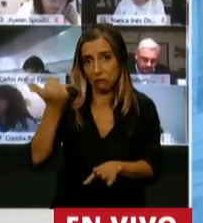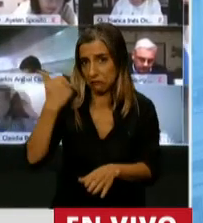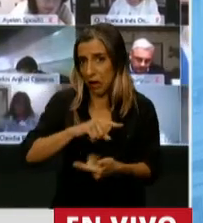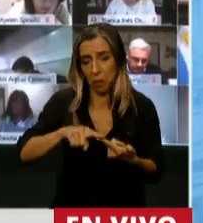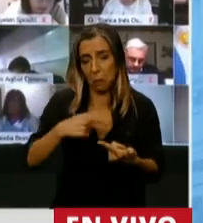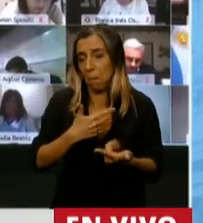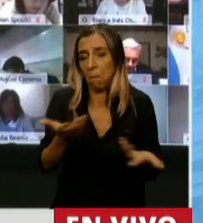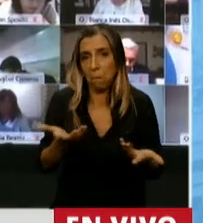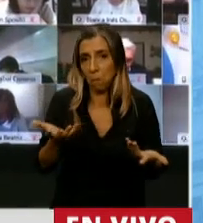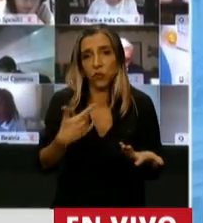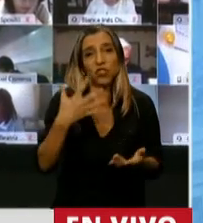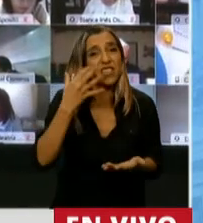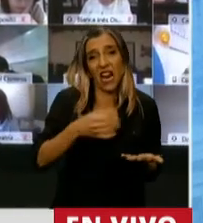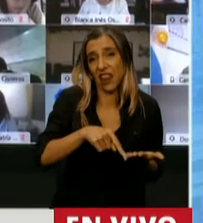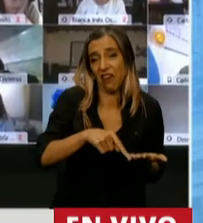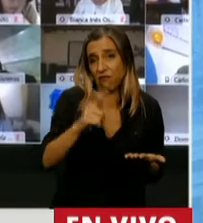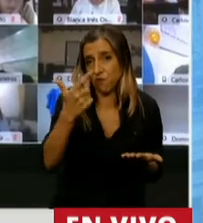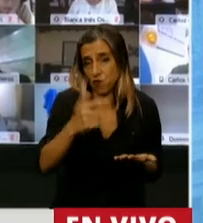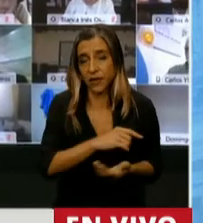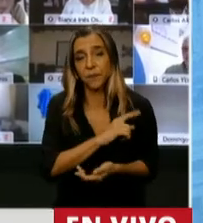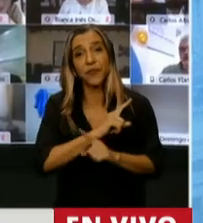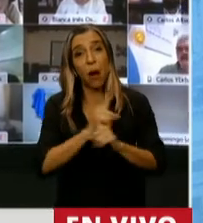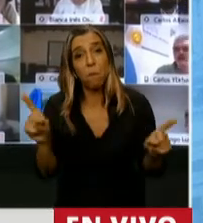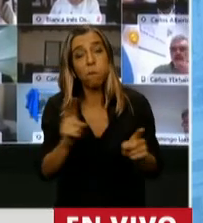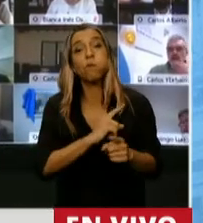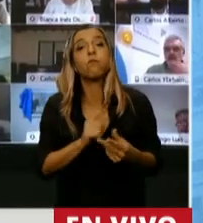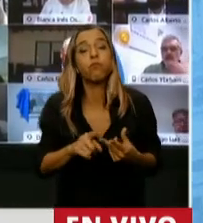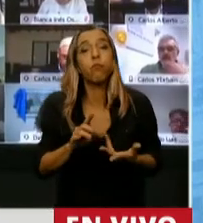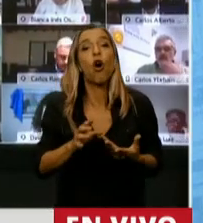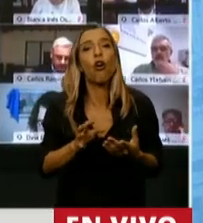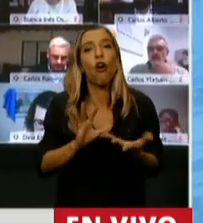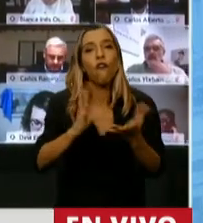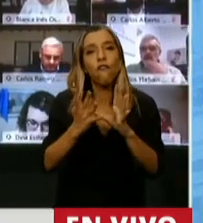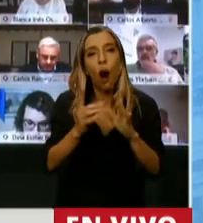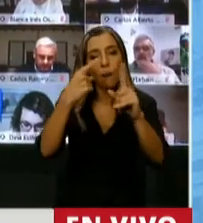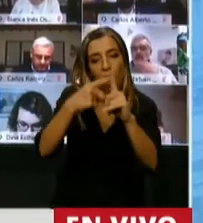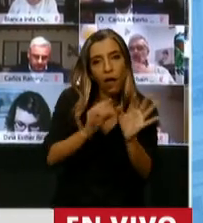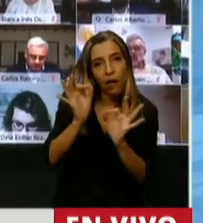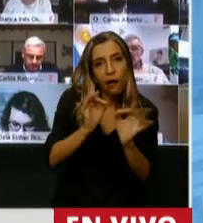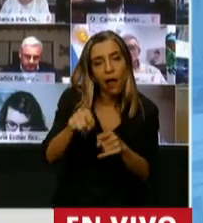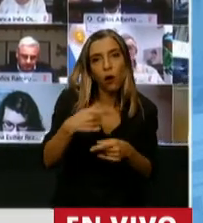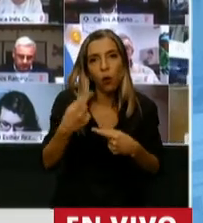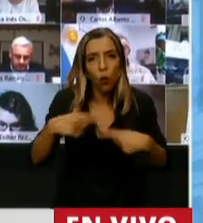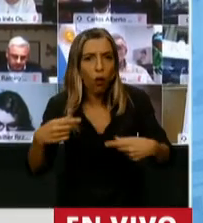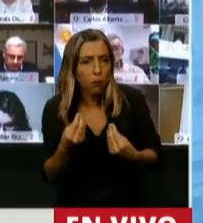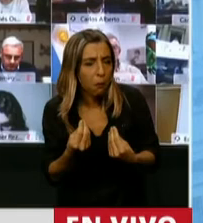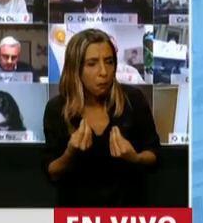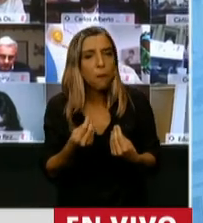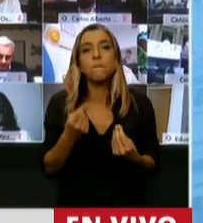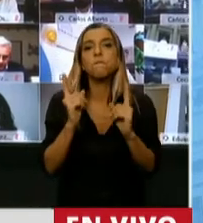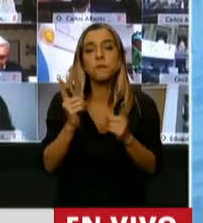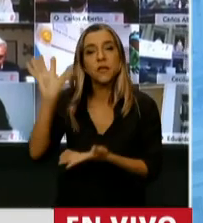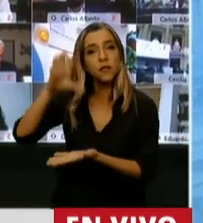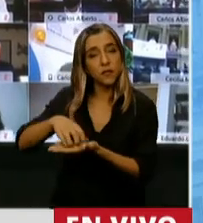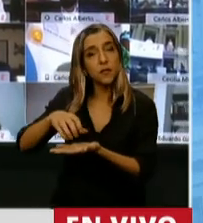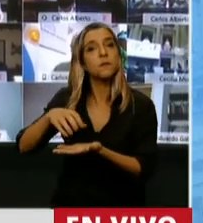esto, Presidente, es realista. Y tampoco es realista el cálculo de recursos. La propia oficina de